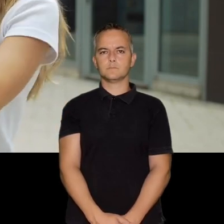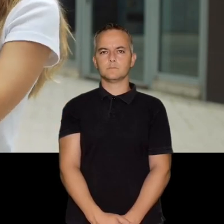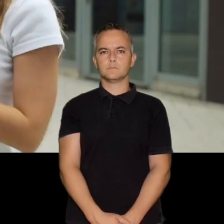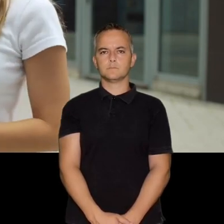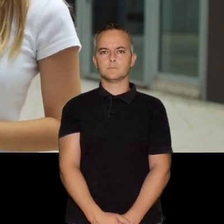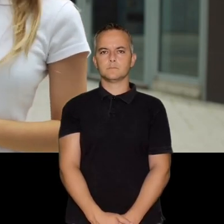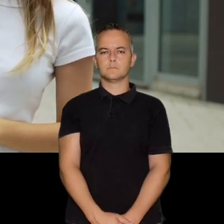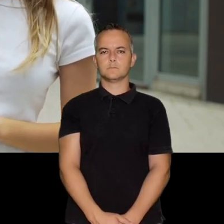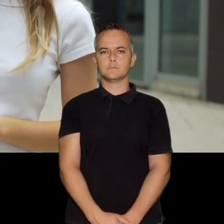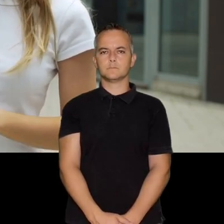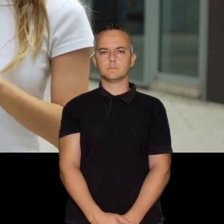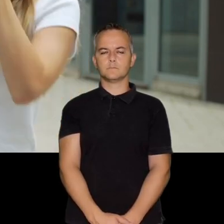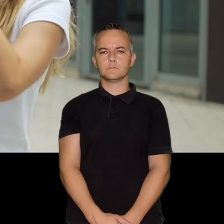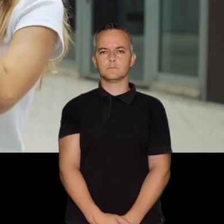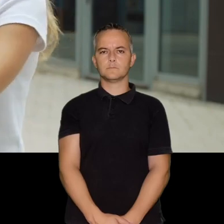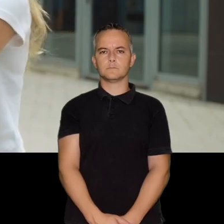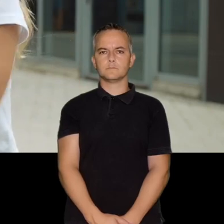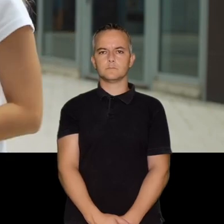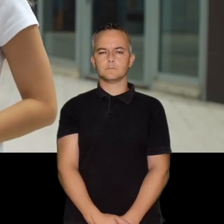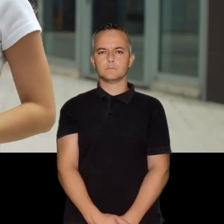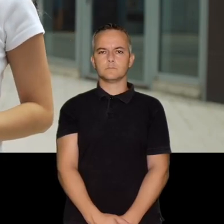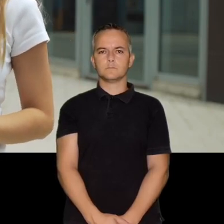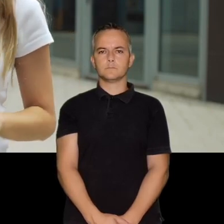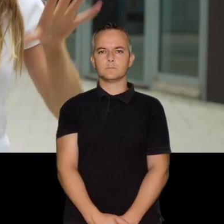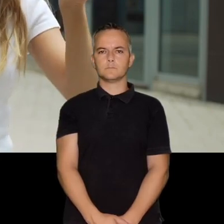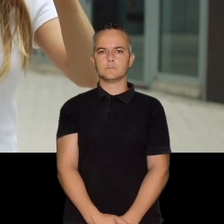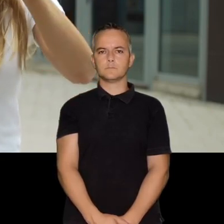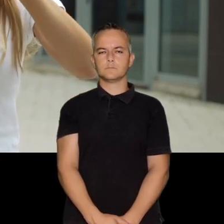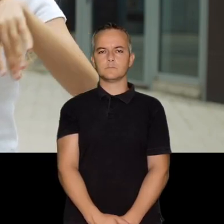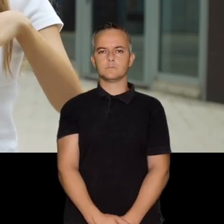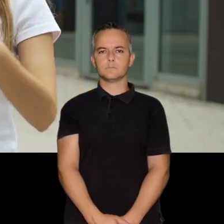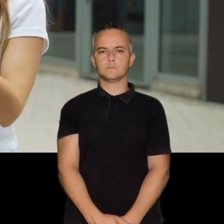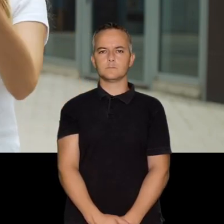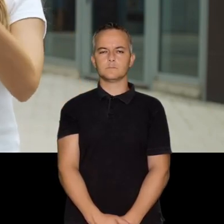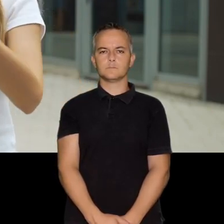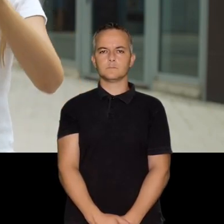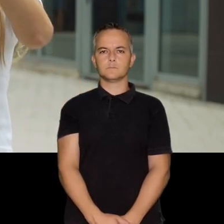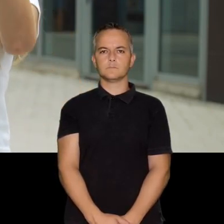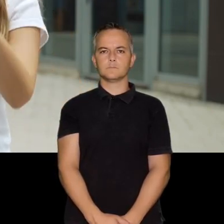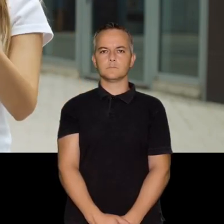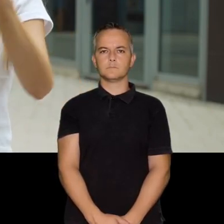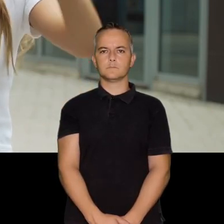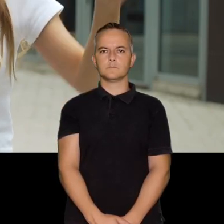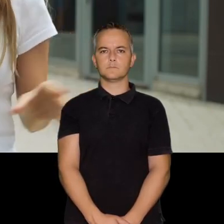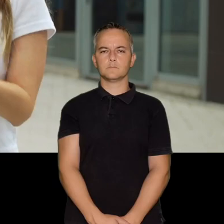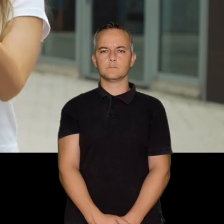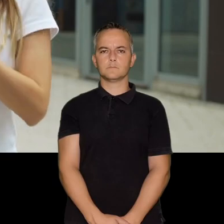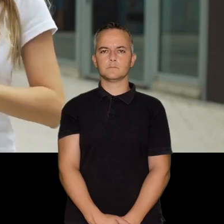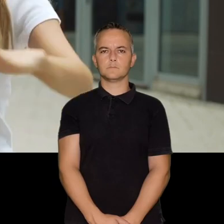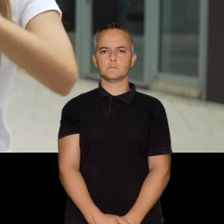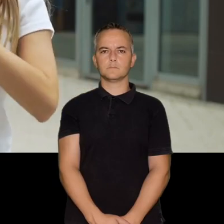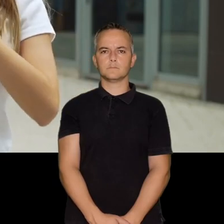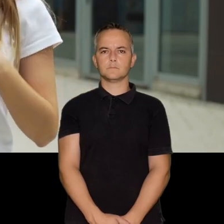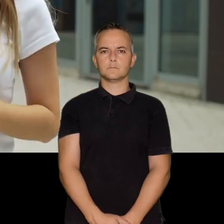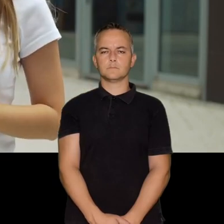ciega, su forma de accesibilidad, que yo no conocía, yo he aprendido su forma de accesibilidad y al final he aprendido un poquito de todos y al final ha sido como